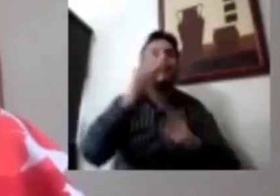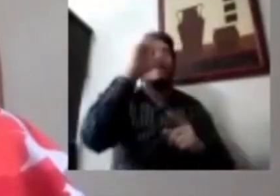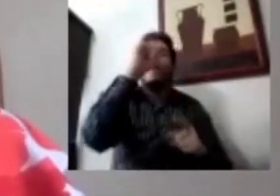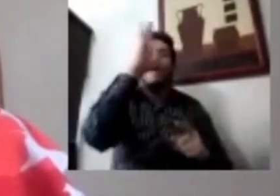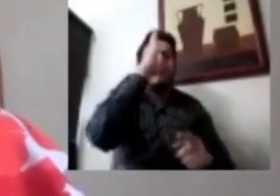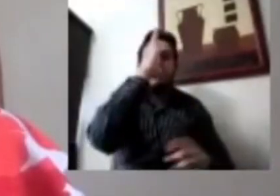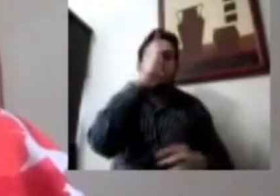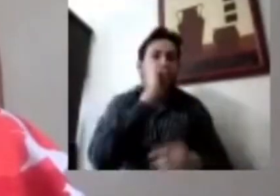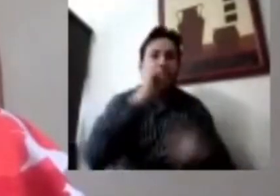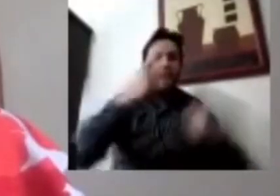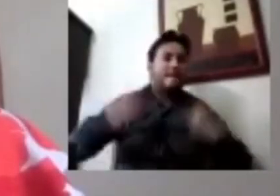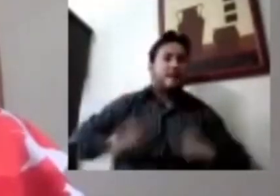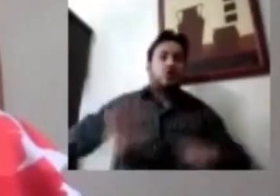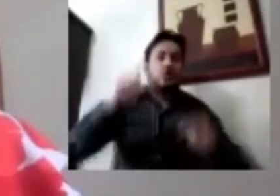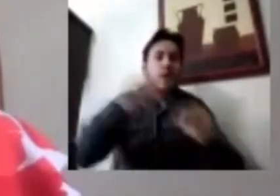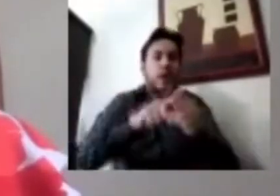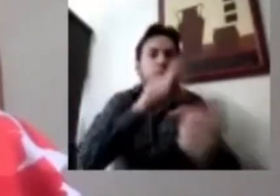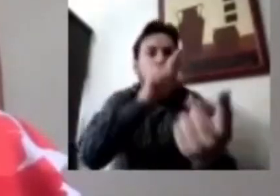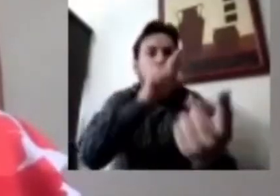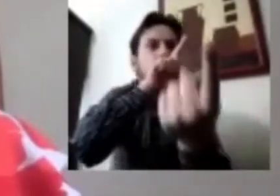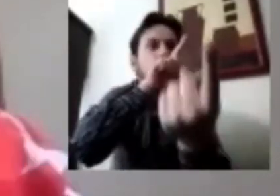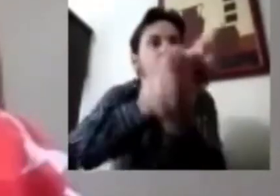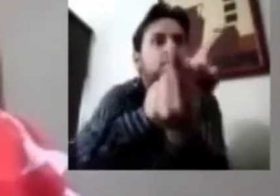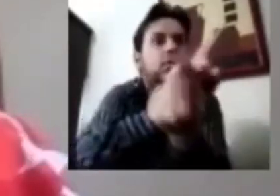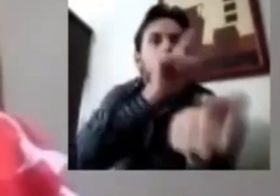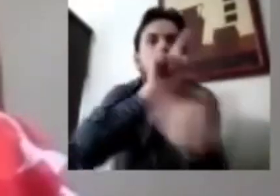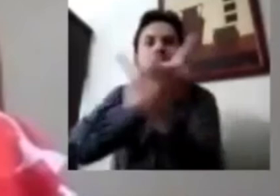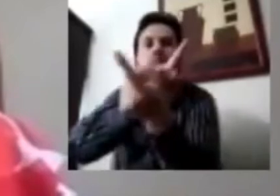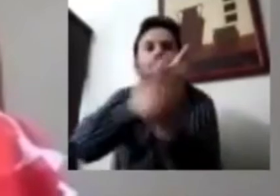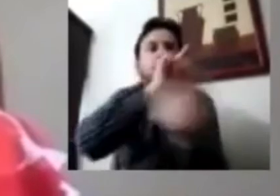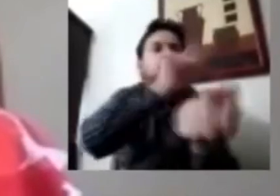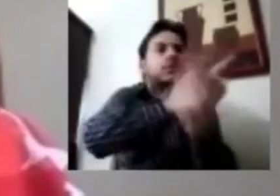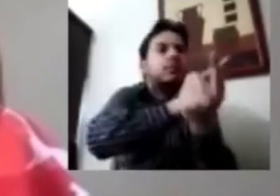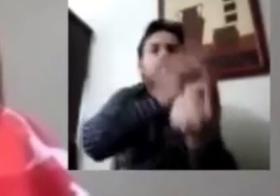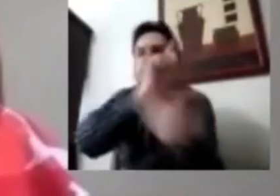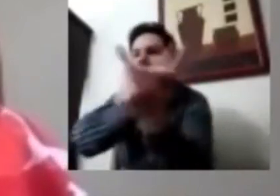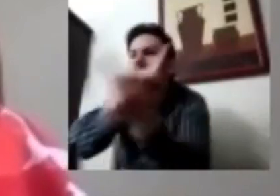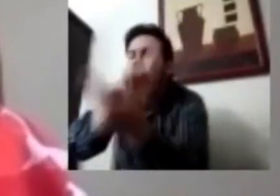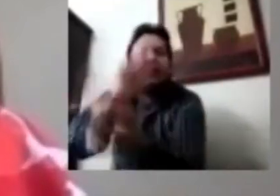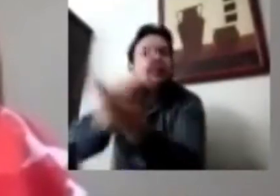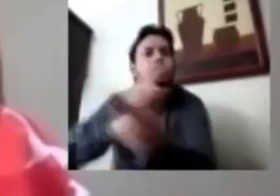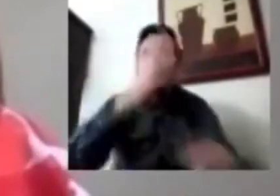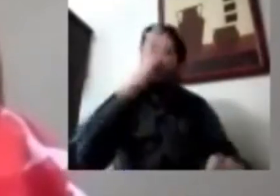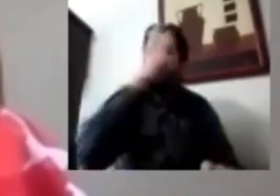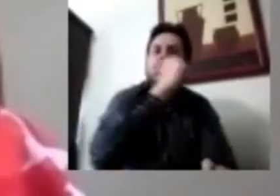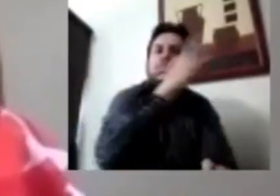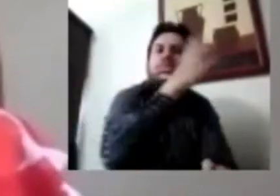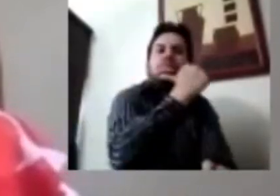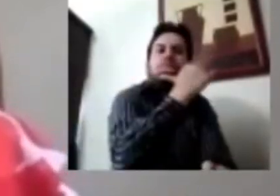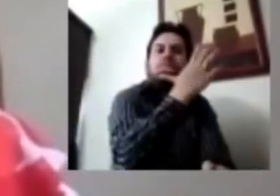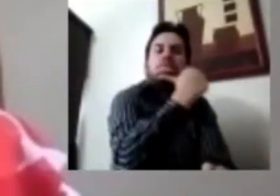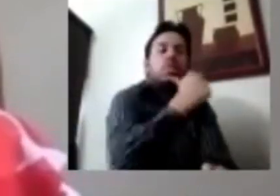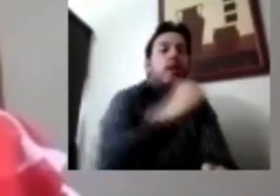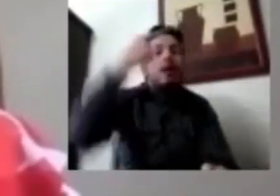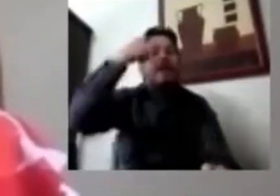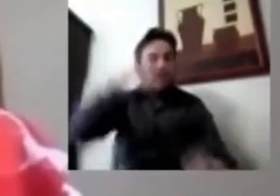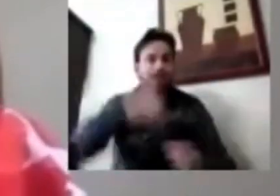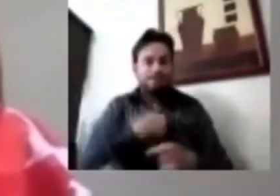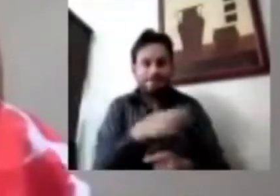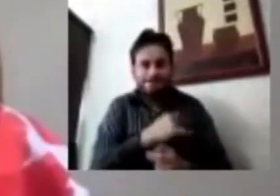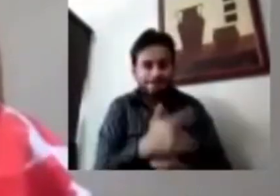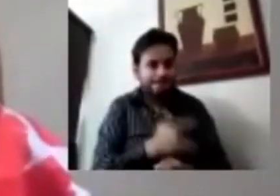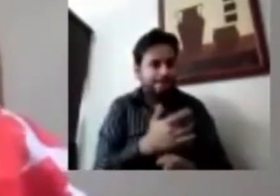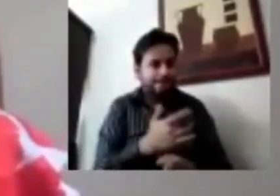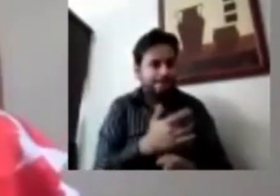el INEGI anunció que no íbamos a tener datos de empleo y de ingresos, y nos pareció una